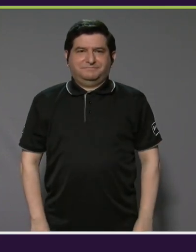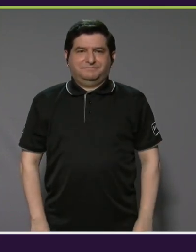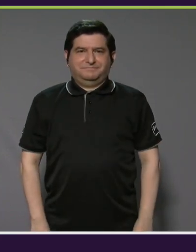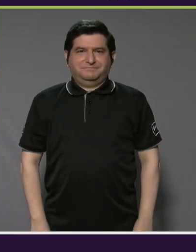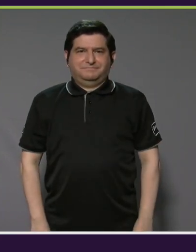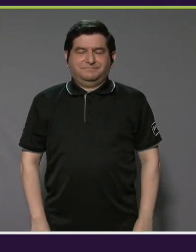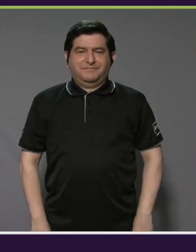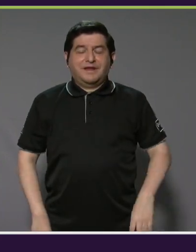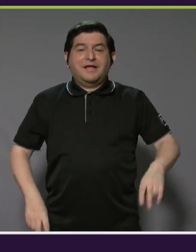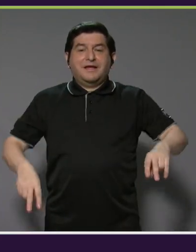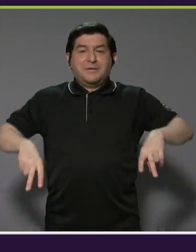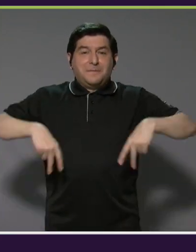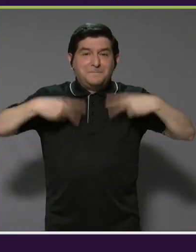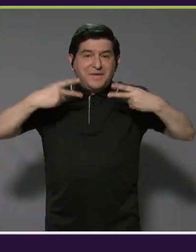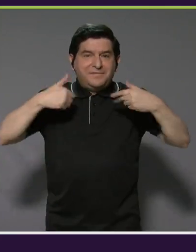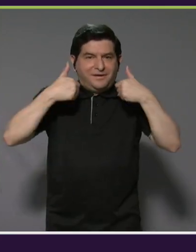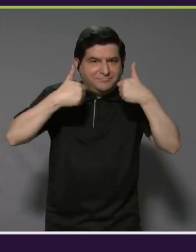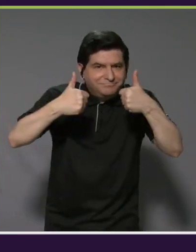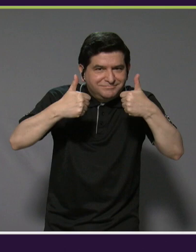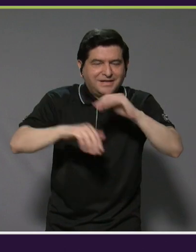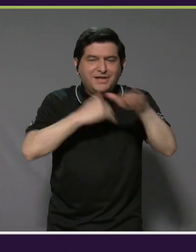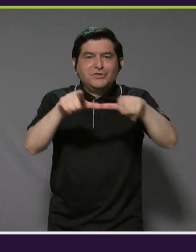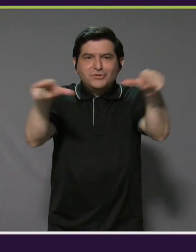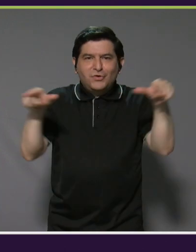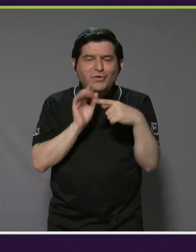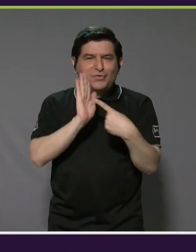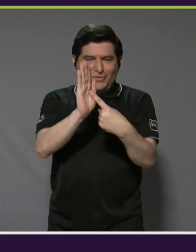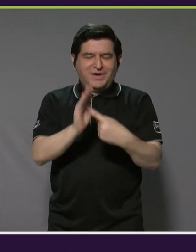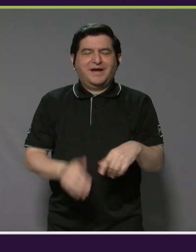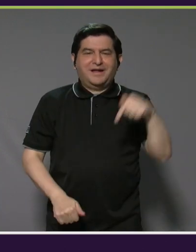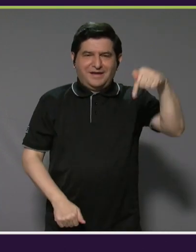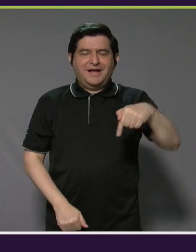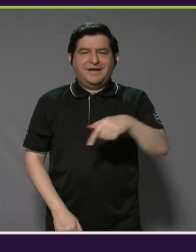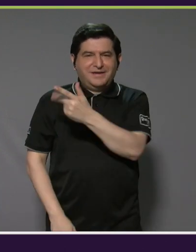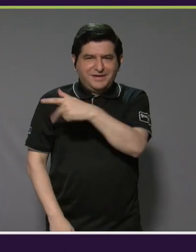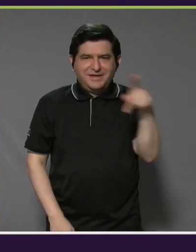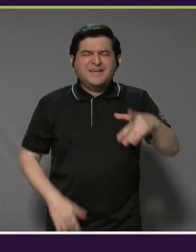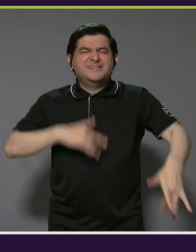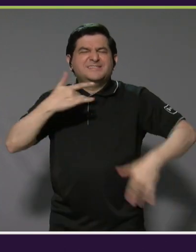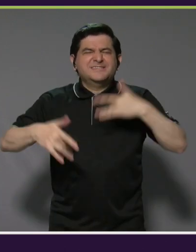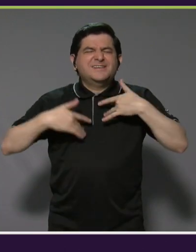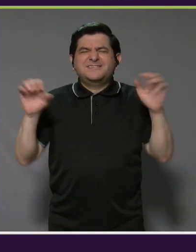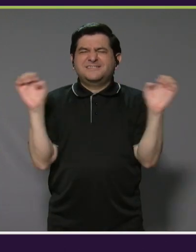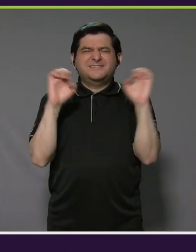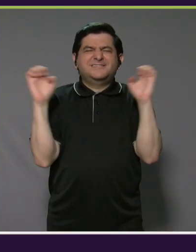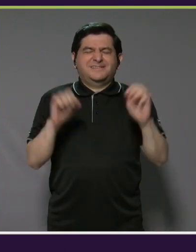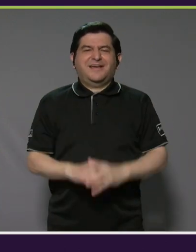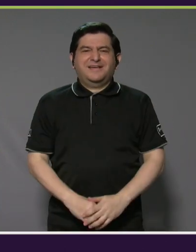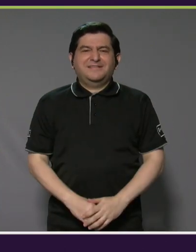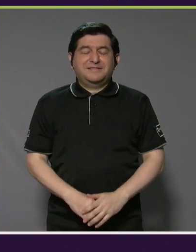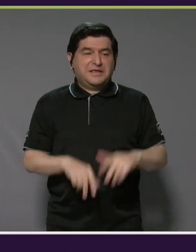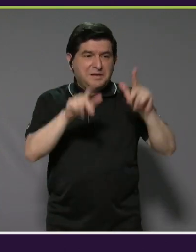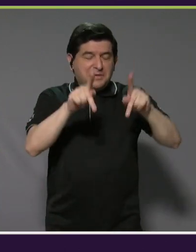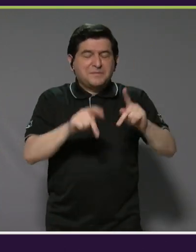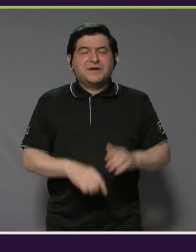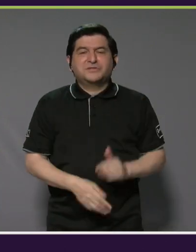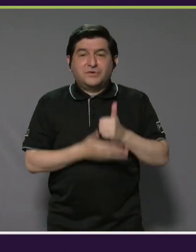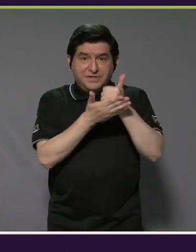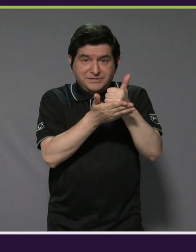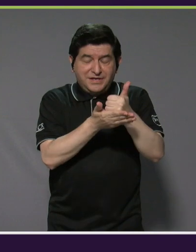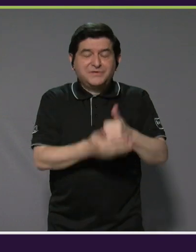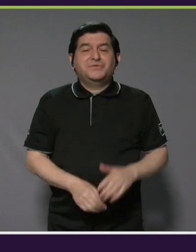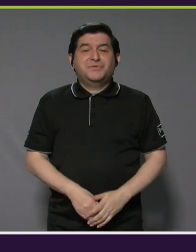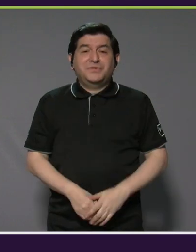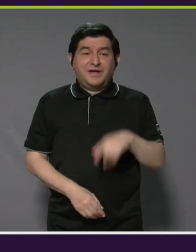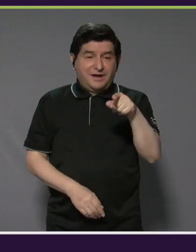El estilo de vida del pura vida está en todos los lugares. En Jacó y aquí en Boca Barranca se sienten la energía, los salvavidas y los voluntarios en el